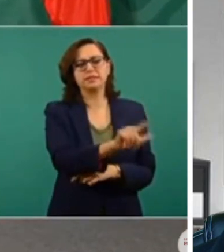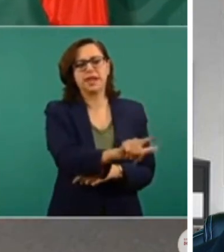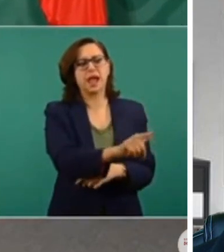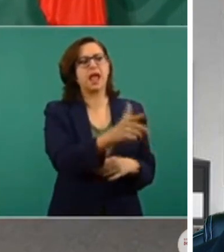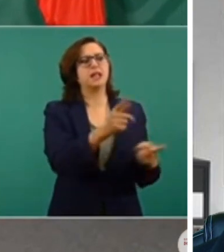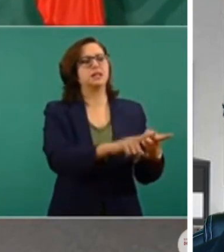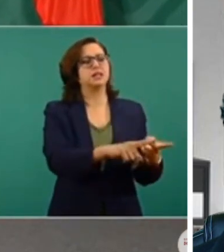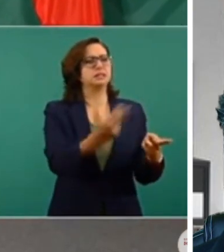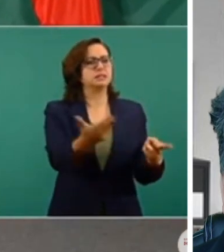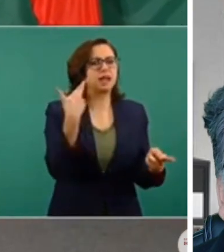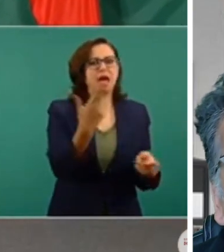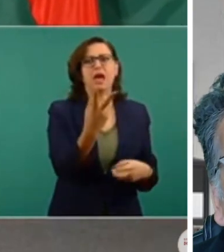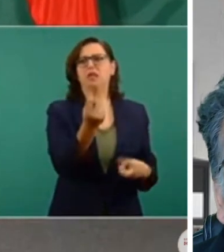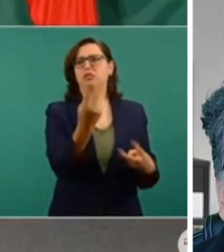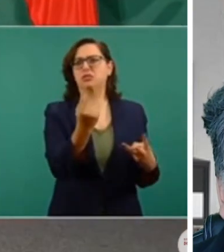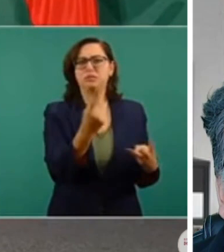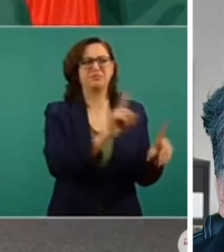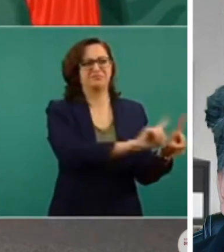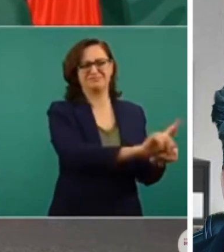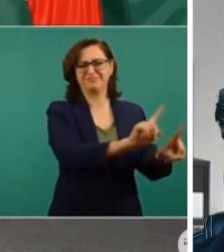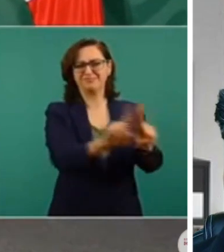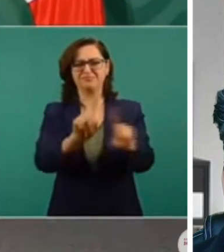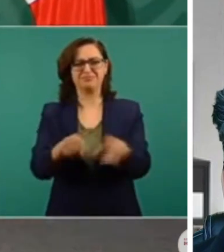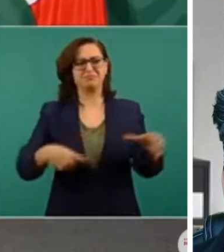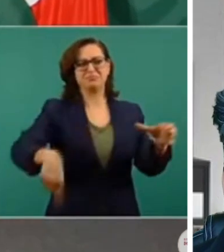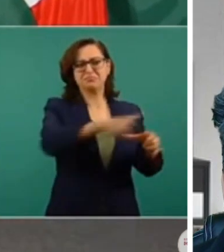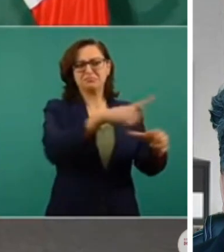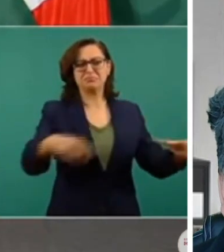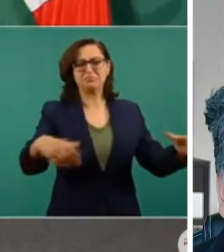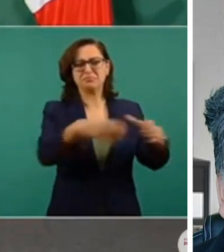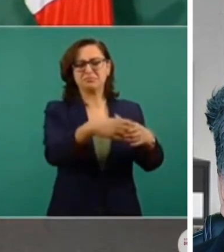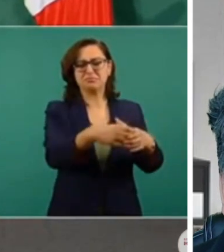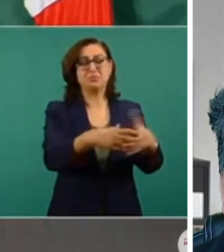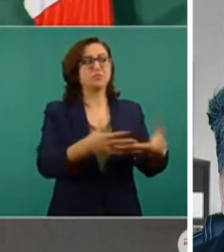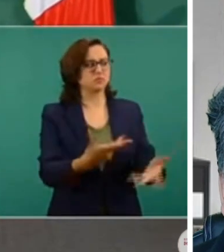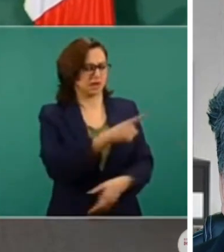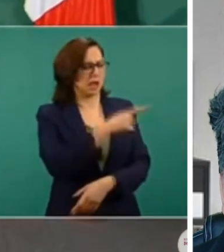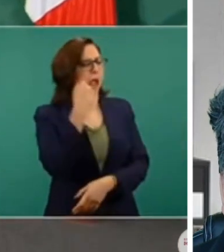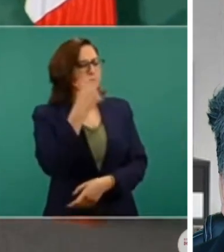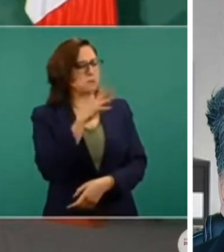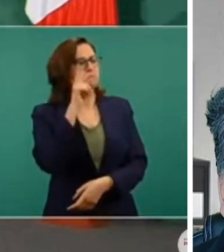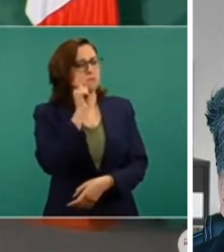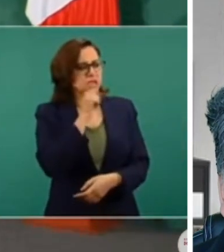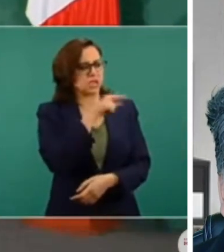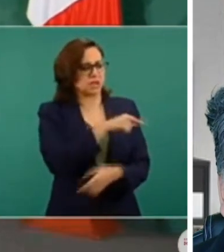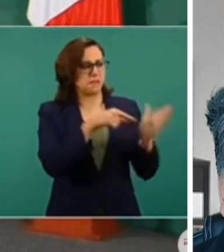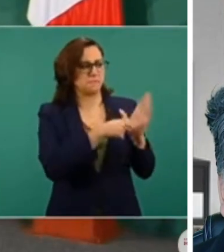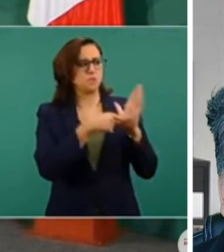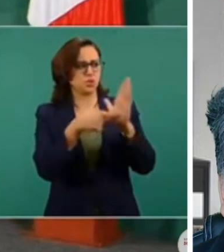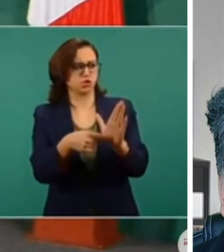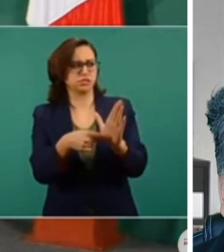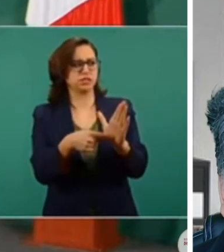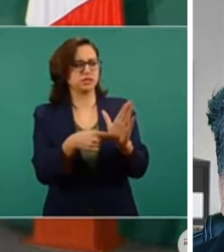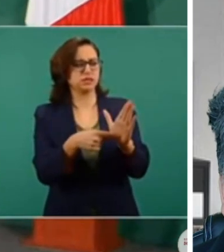la radio y la televisión. A ver si mañana sacamos un, así como lo hicimos